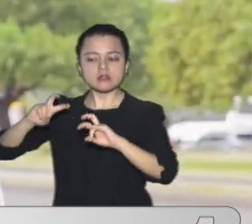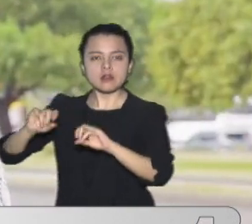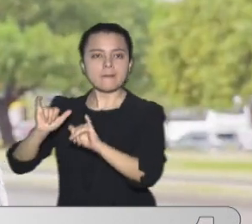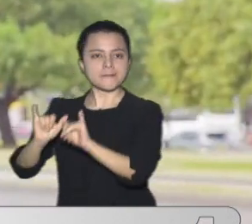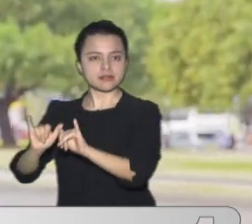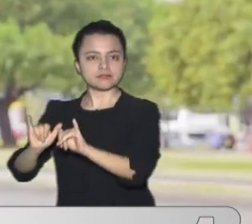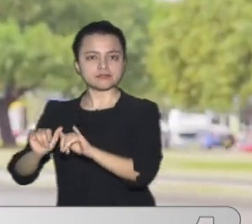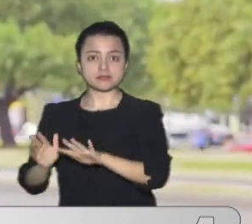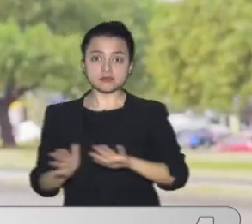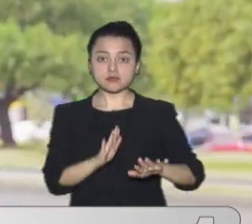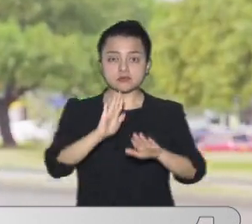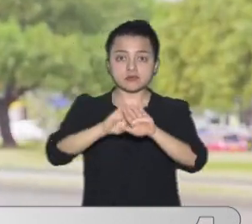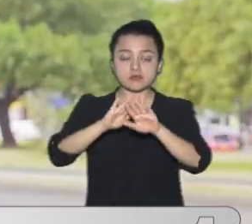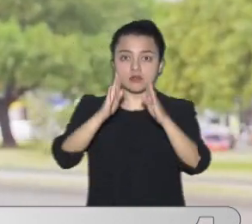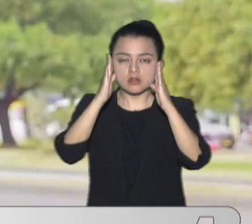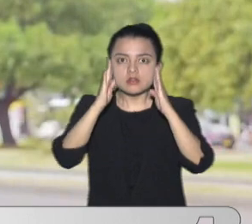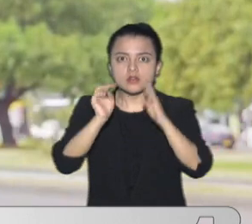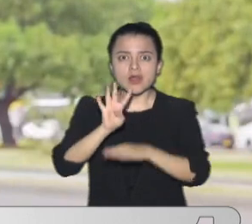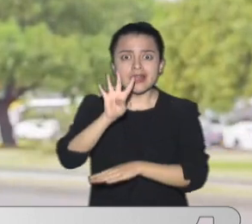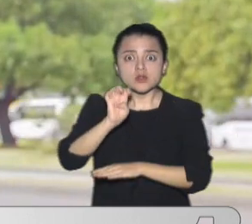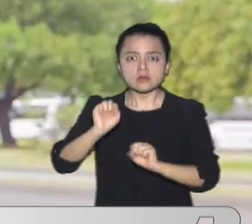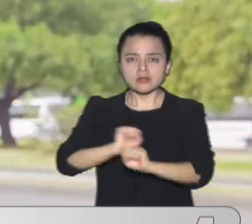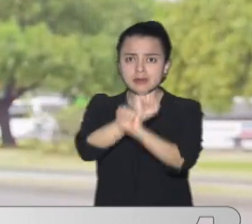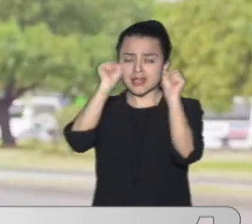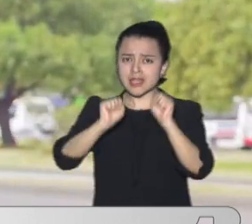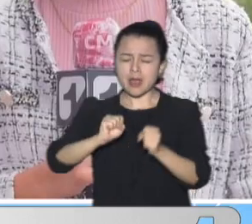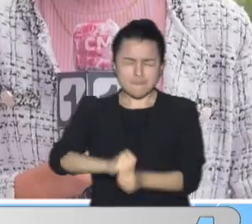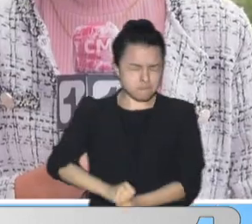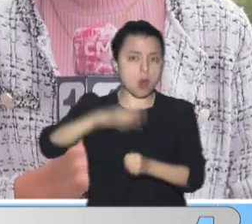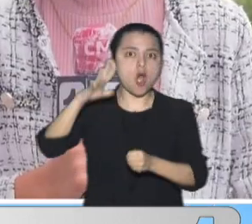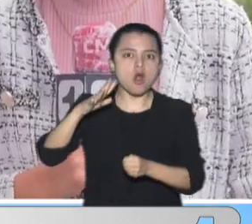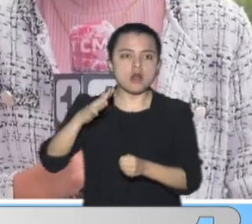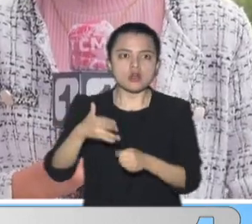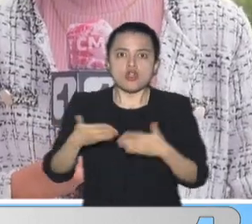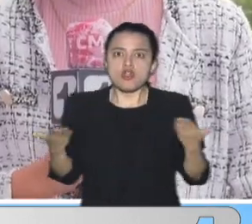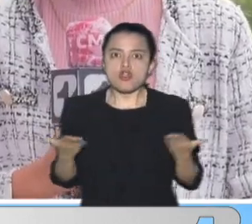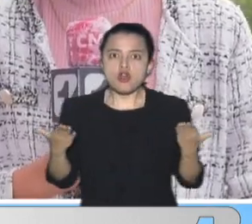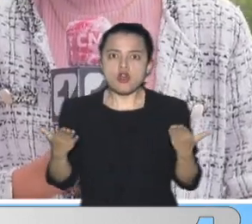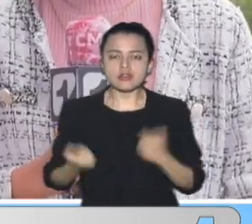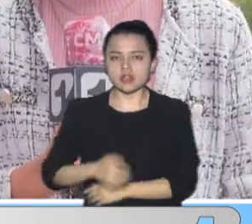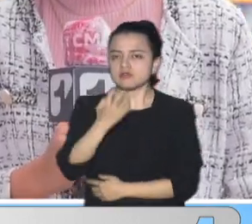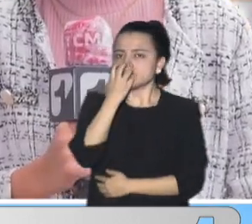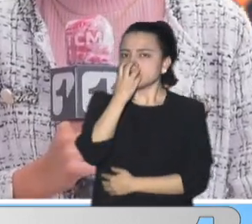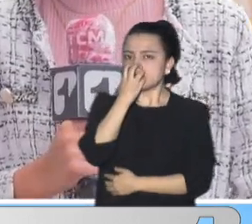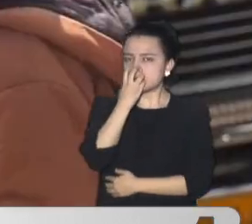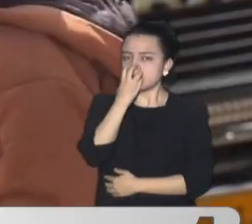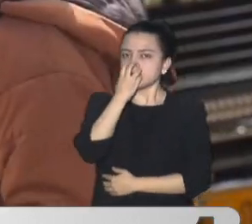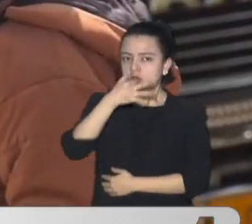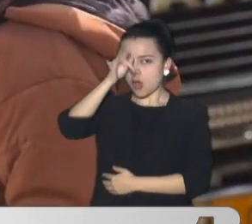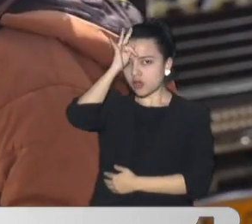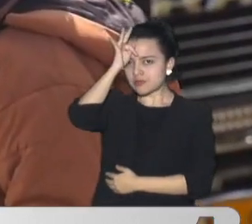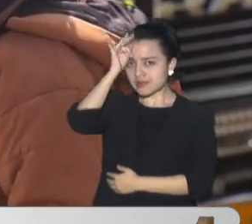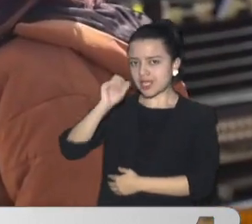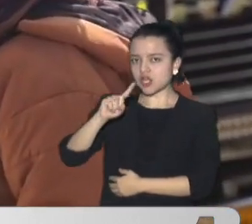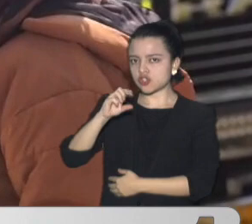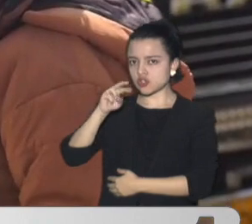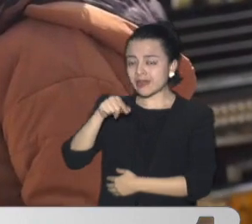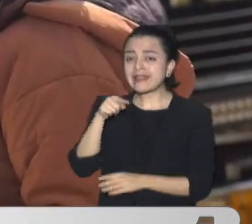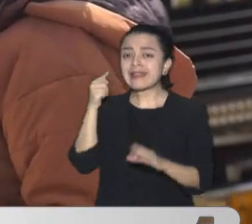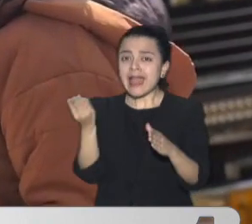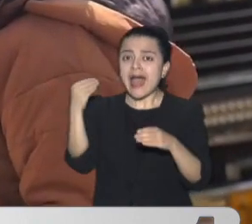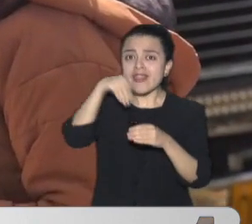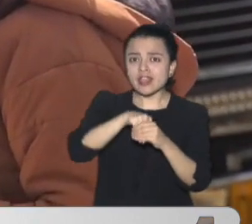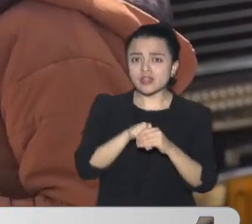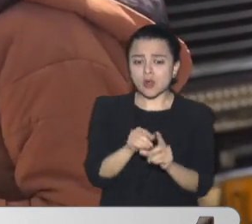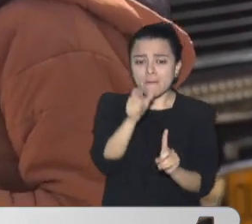las 9 De la mañana Se registró Una explosión En las cámaras De oxígeno Hiperbárico De la clínica Sorin Allí falleció Una persona